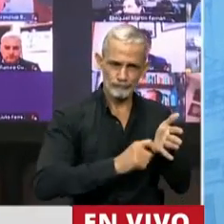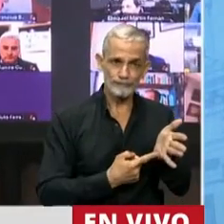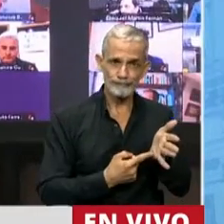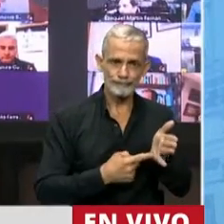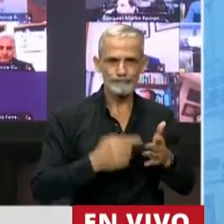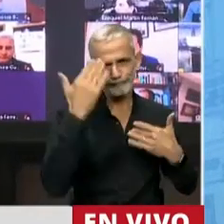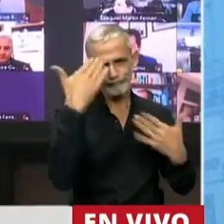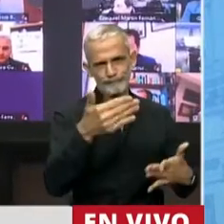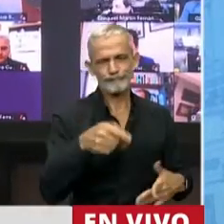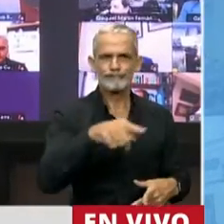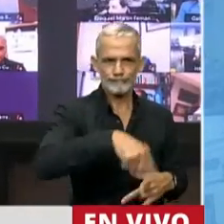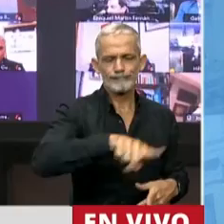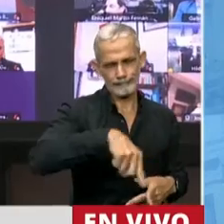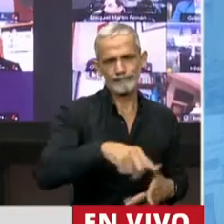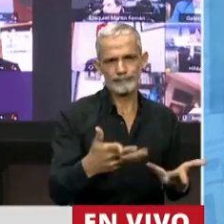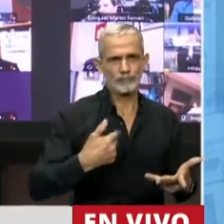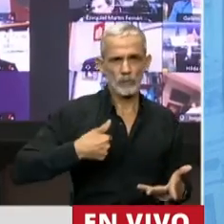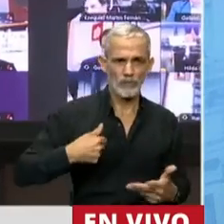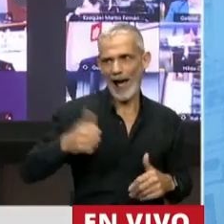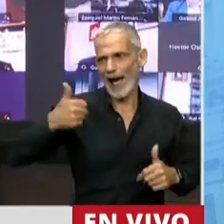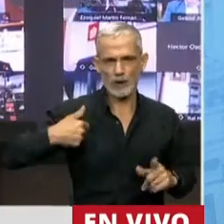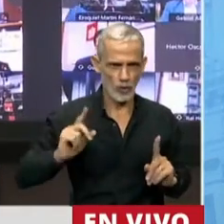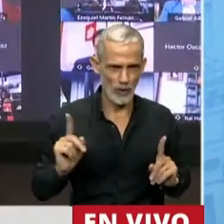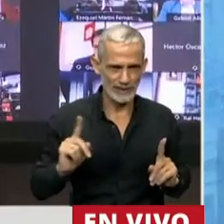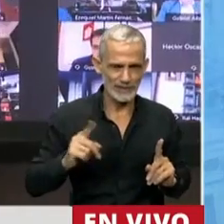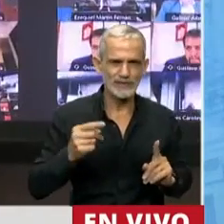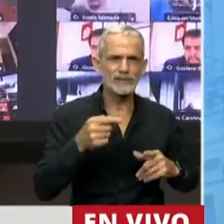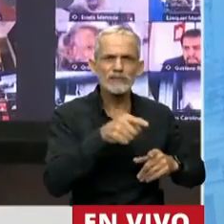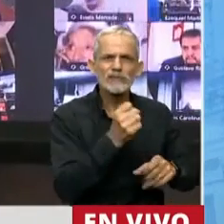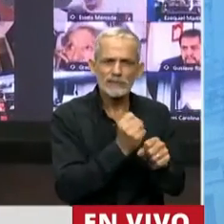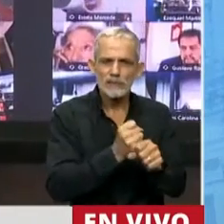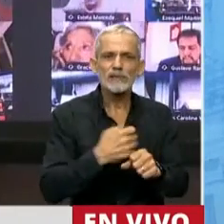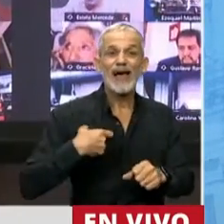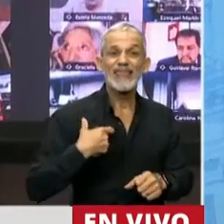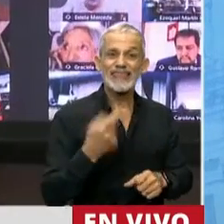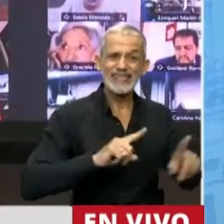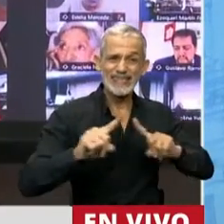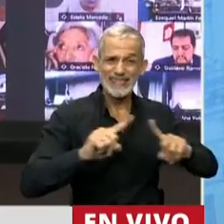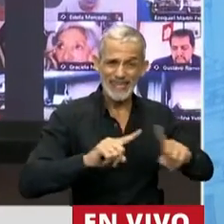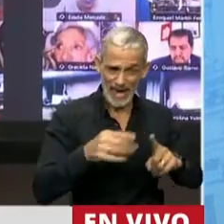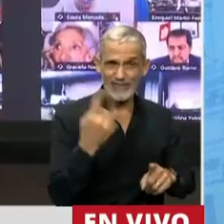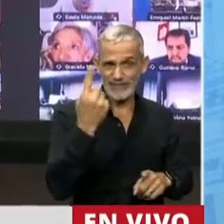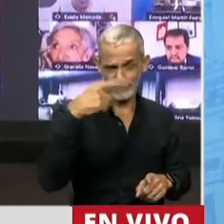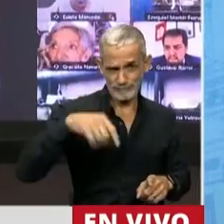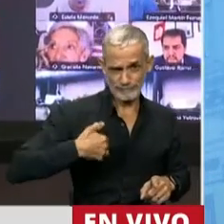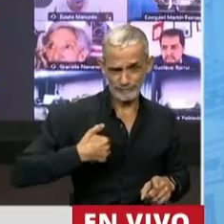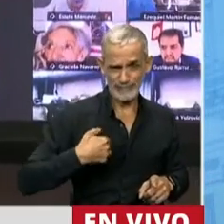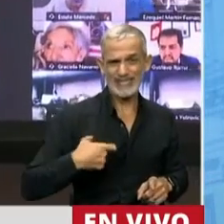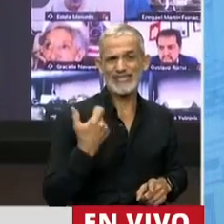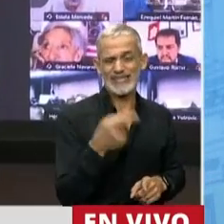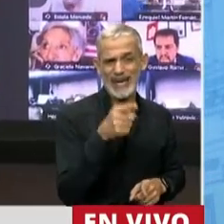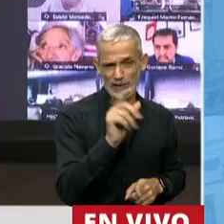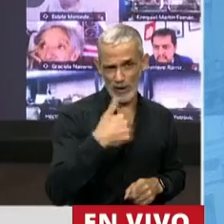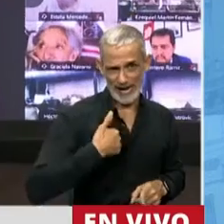méritos, ¿para quién son los méritos? Este es un mérito de las dirigentes sindicales argentinas, en el caso argentino.